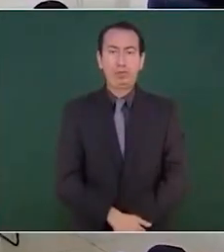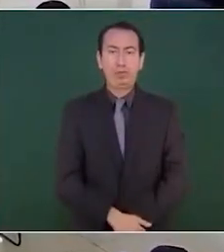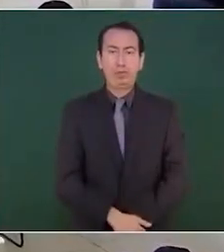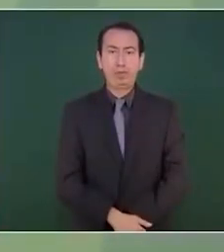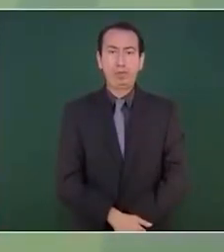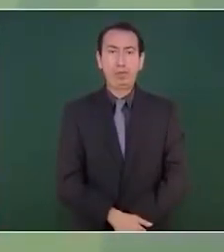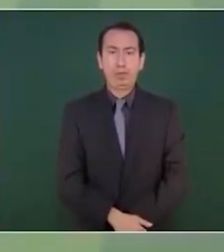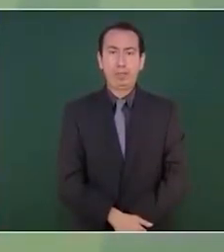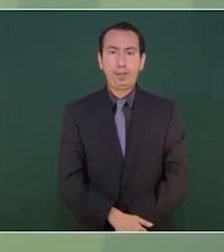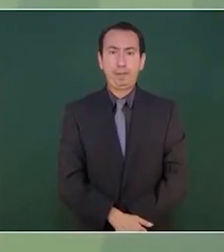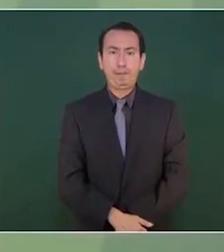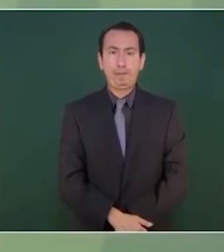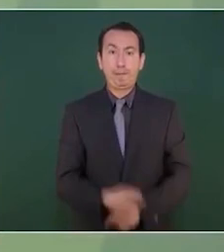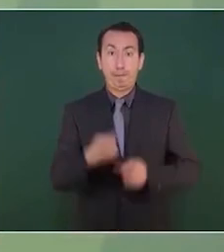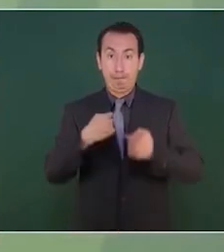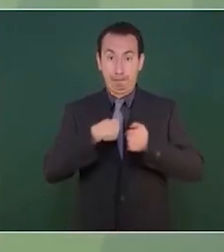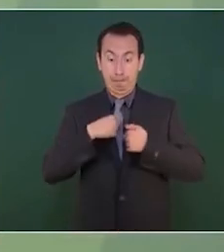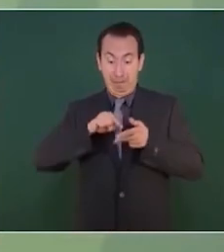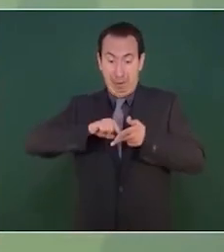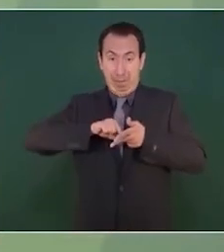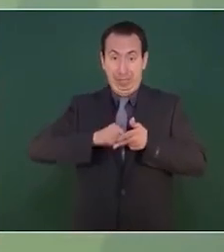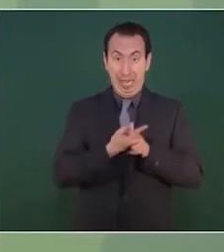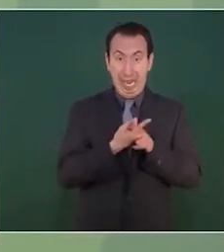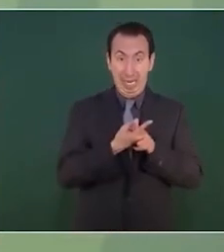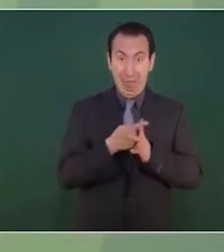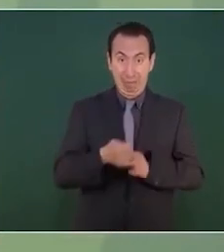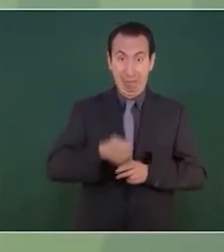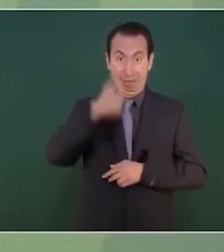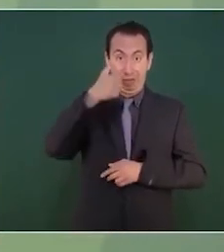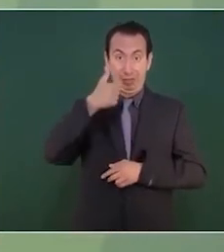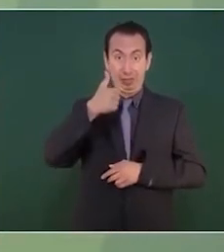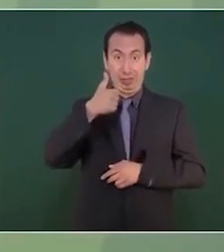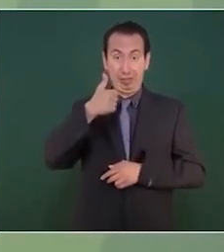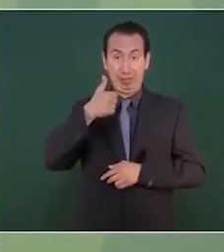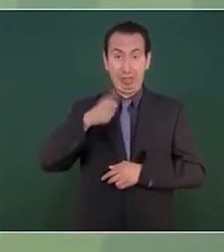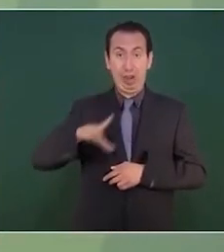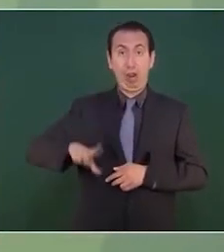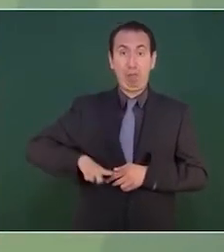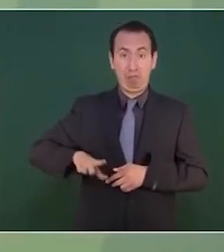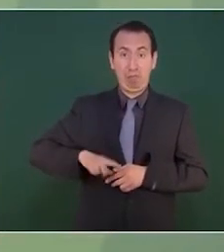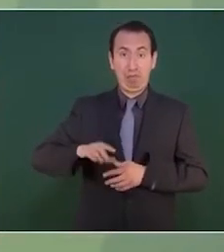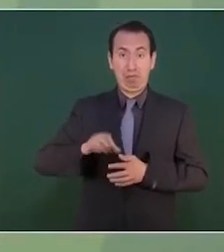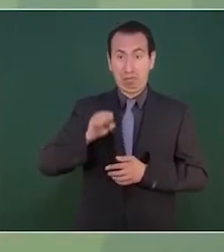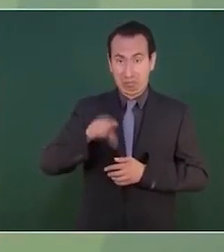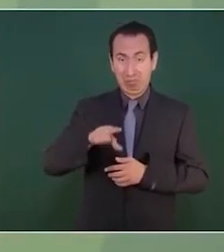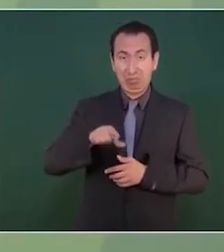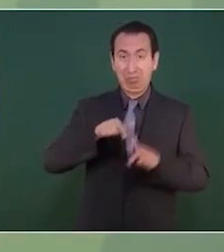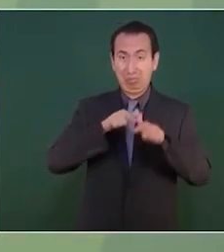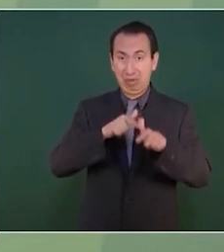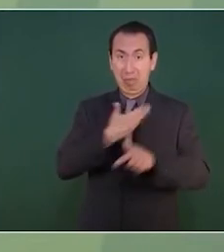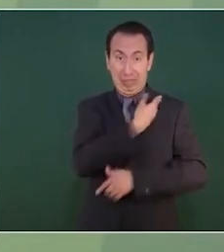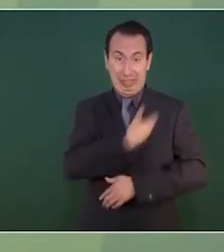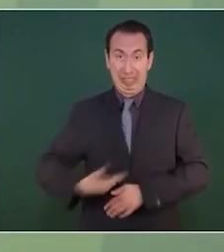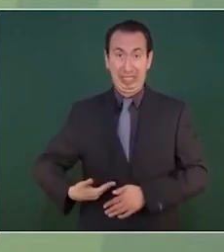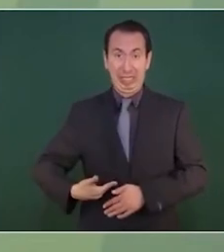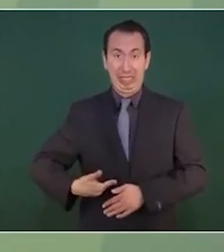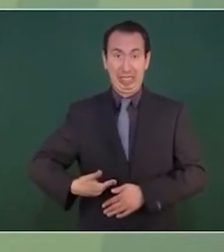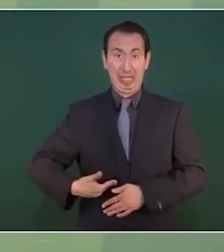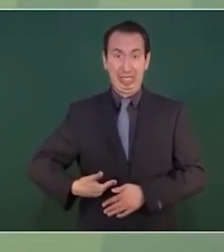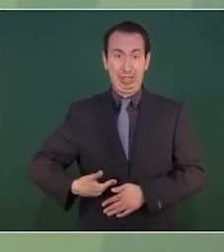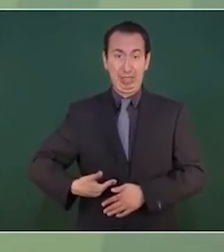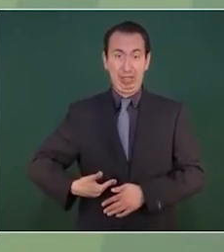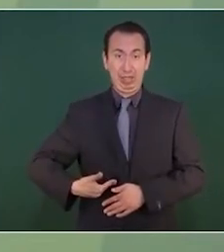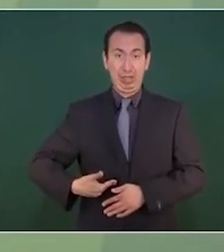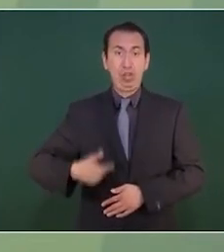que llegamos al gobierno dijimos que íbamos a hacer justicia que